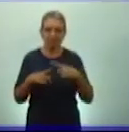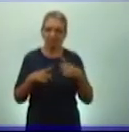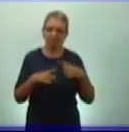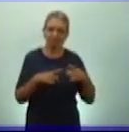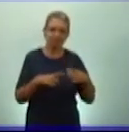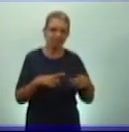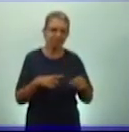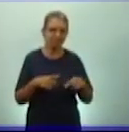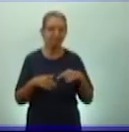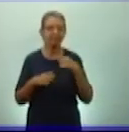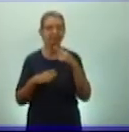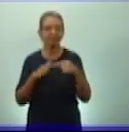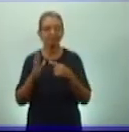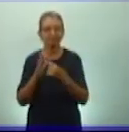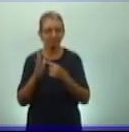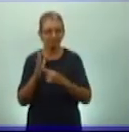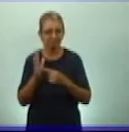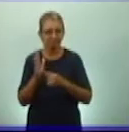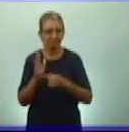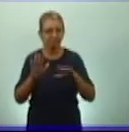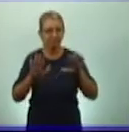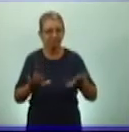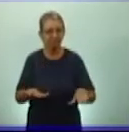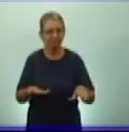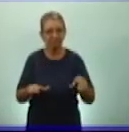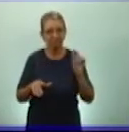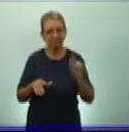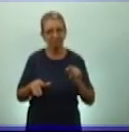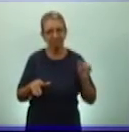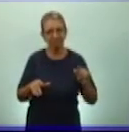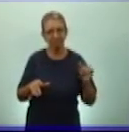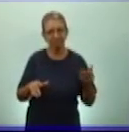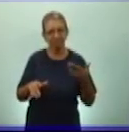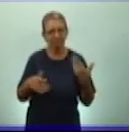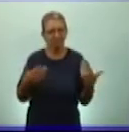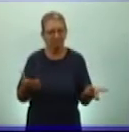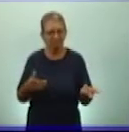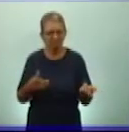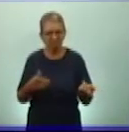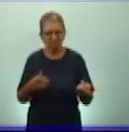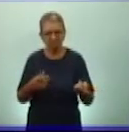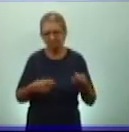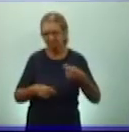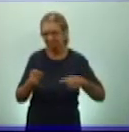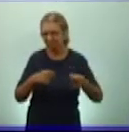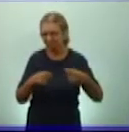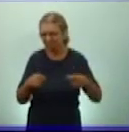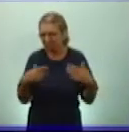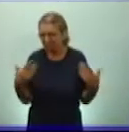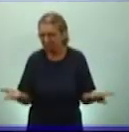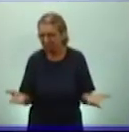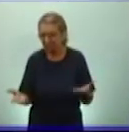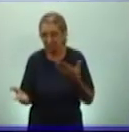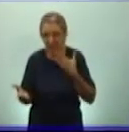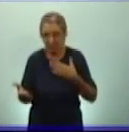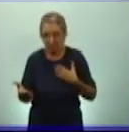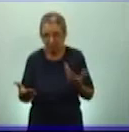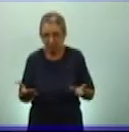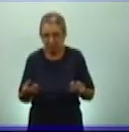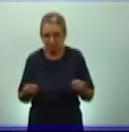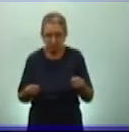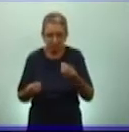asentaron esta civilización, este grupo de humanos, bueno, ¿cuáles serían esas actividades económicas que van a desarrollar? ¿Cómo fue posible la